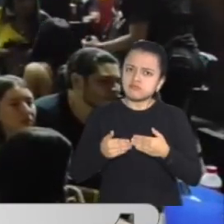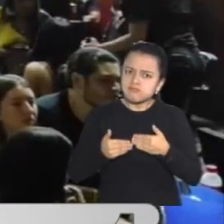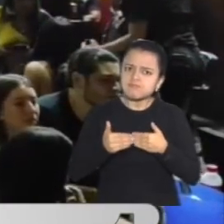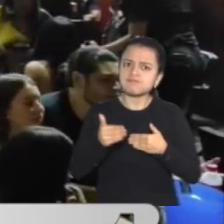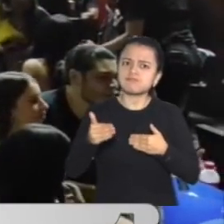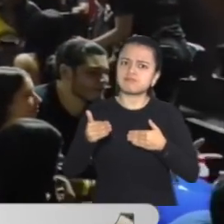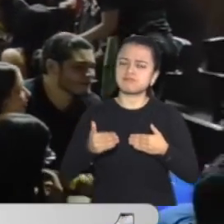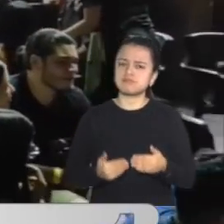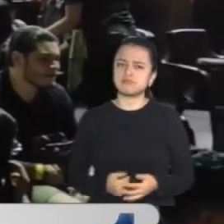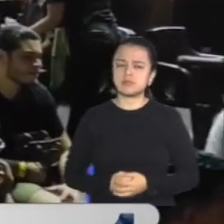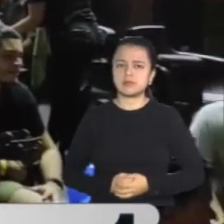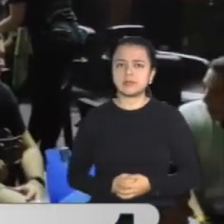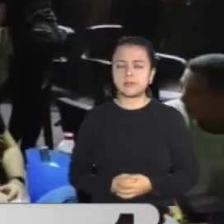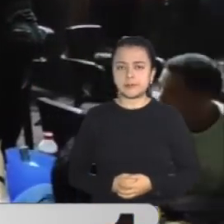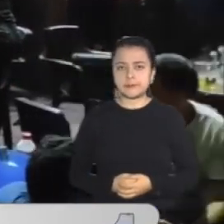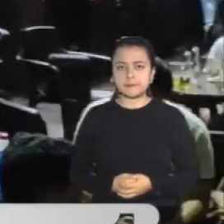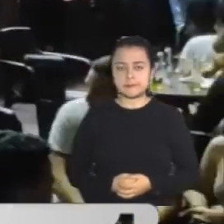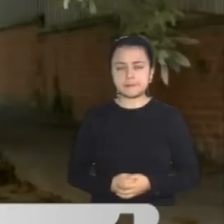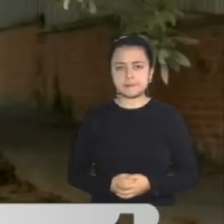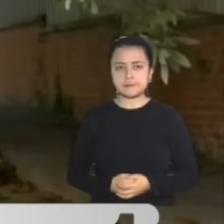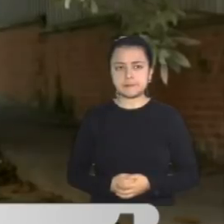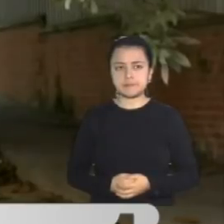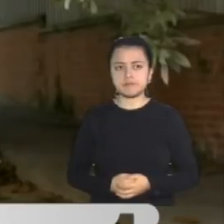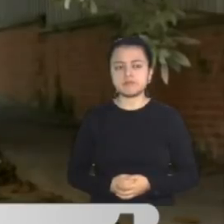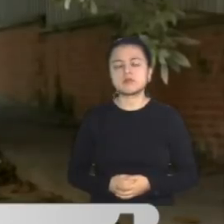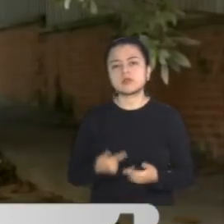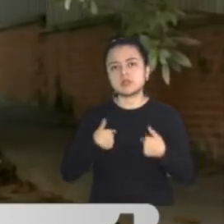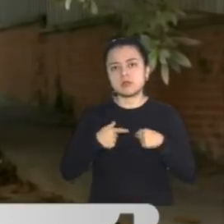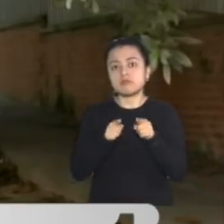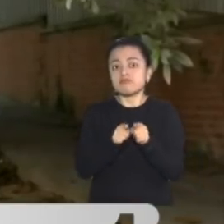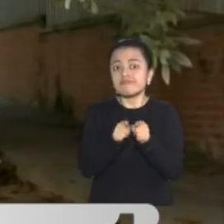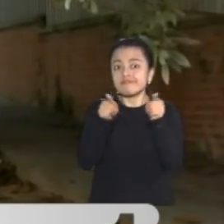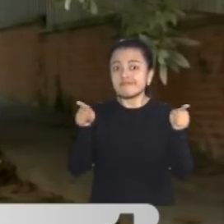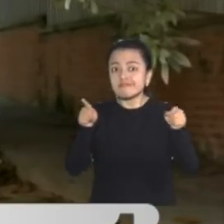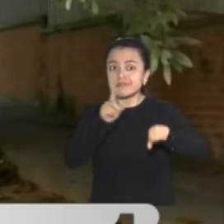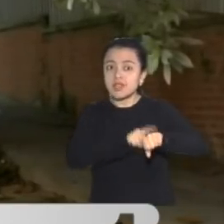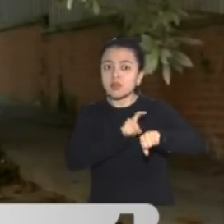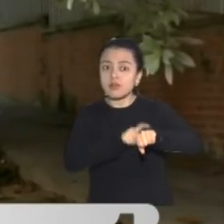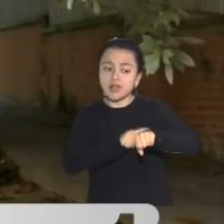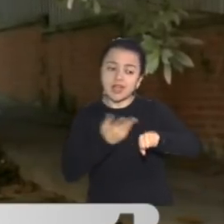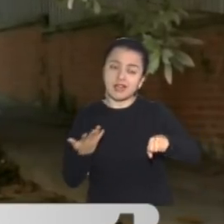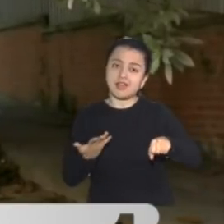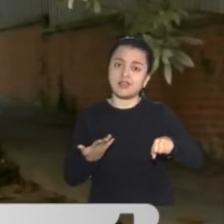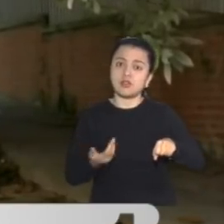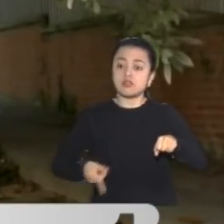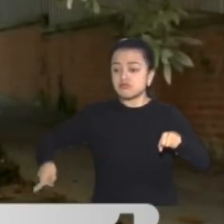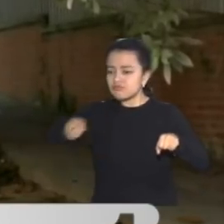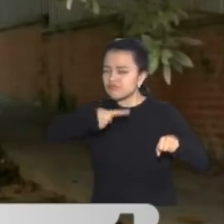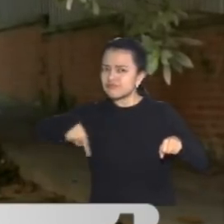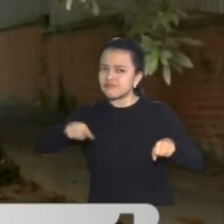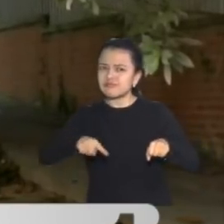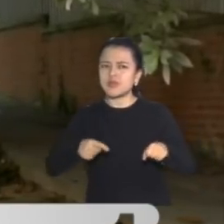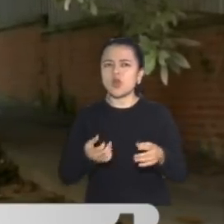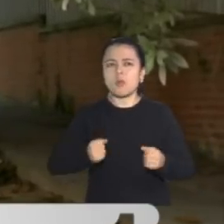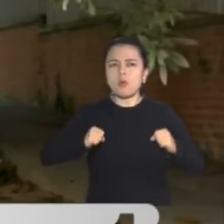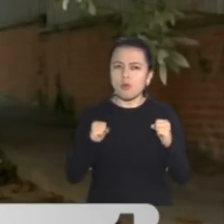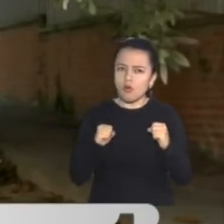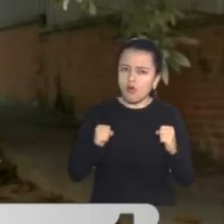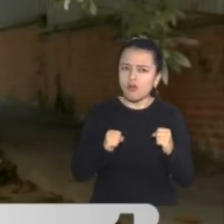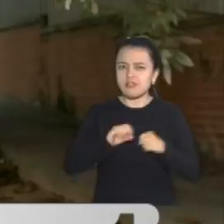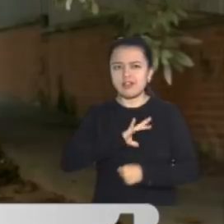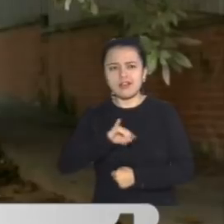horarios. Estamos solicitando aumentar, extender el horario, puesto que las ciudades capitales como Bogotá,